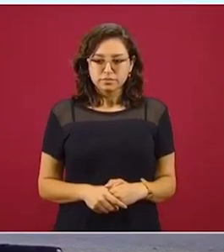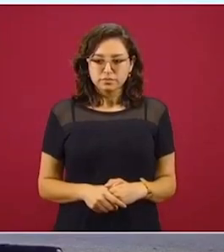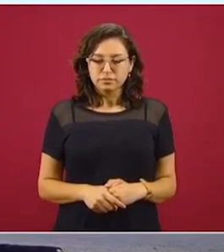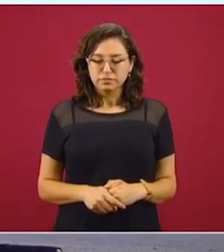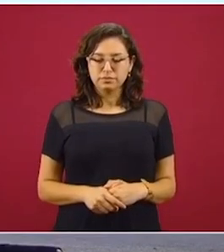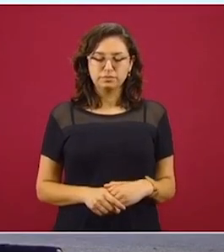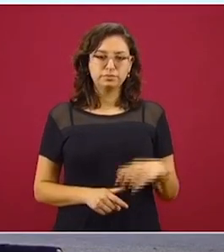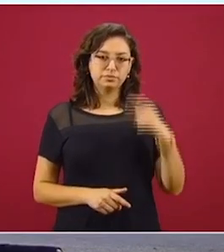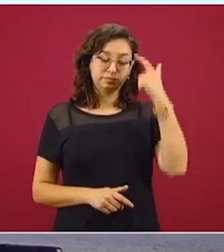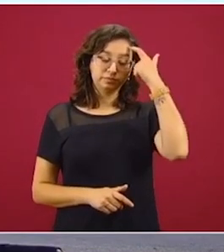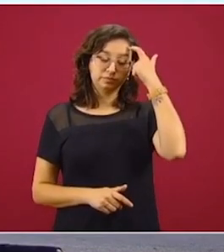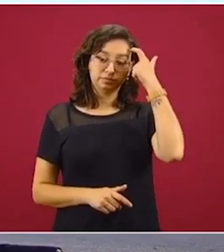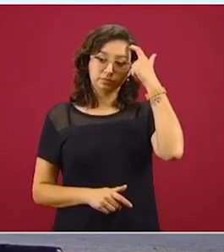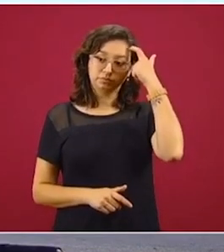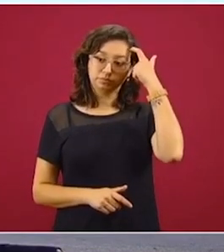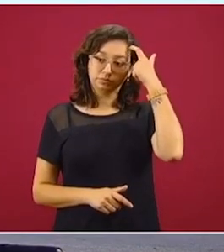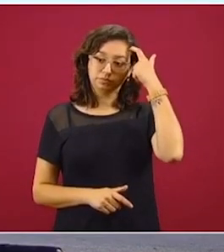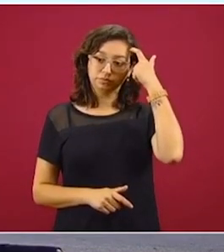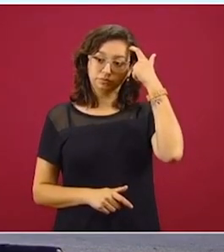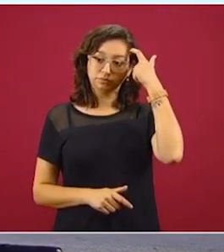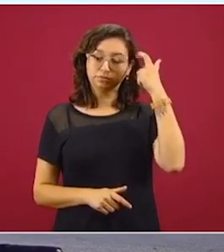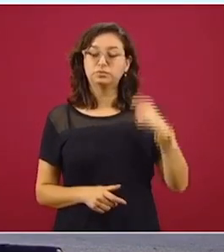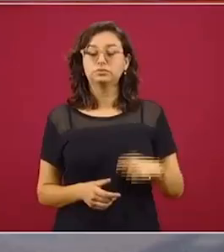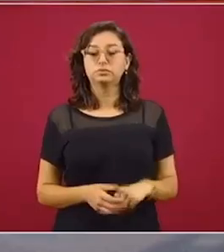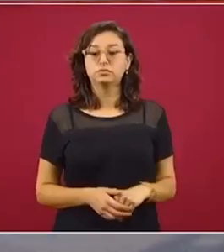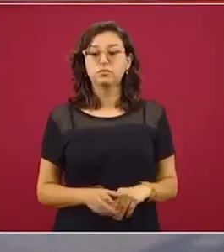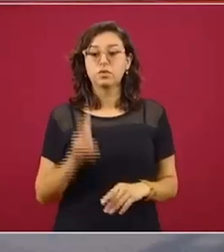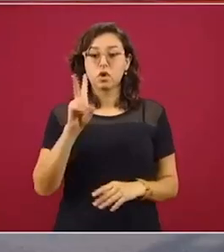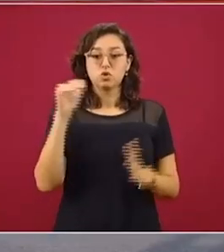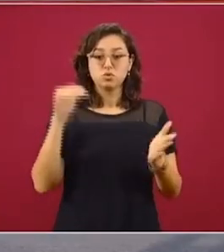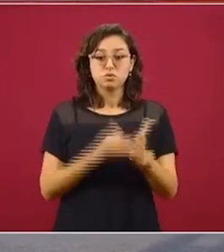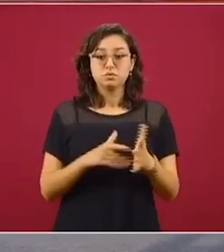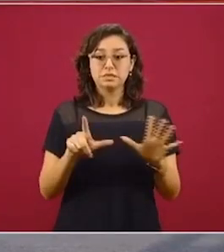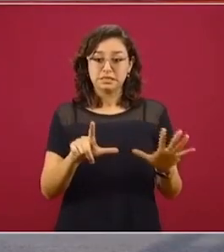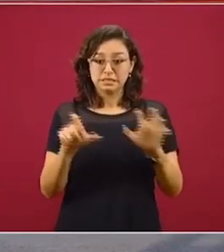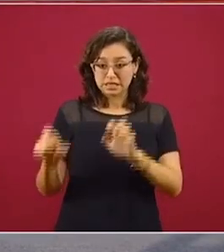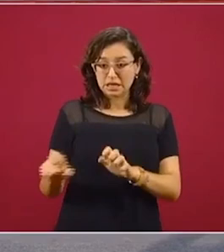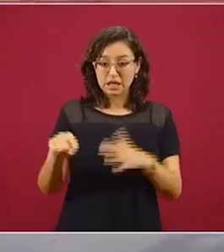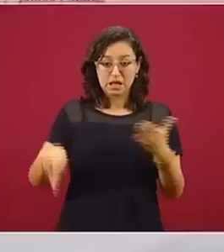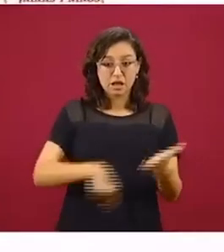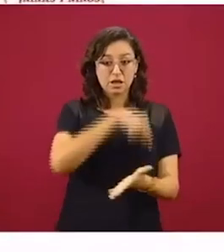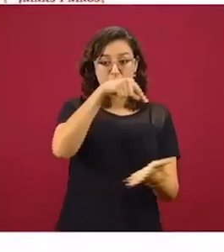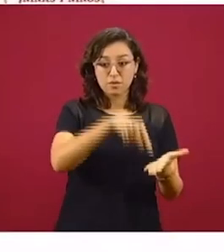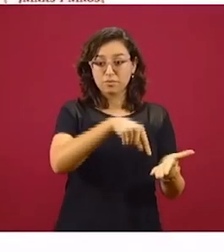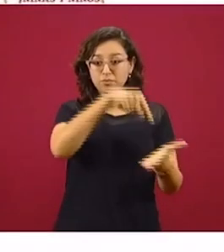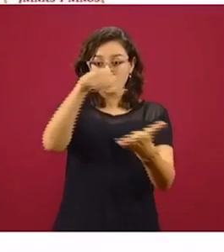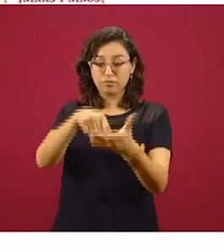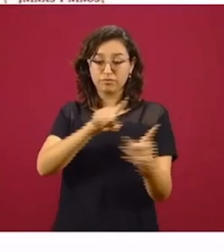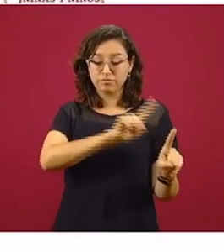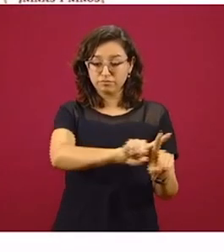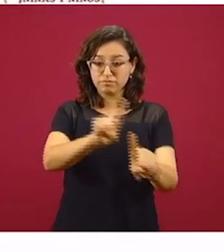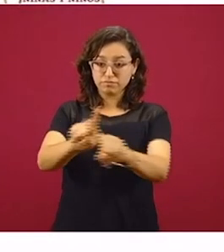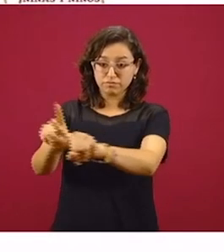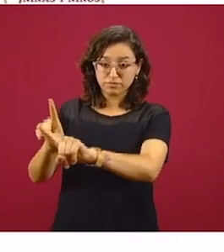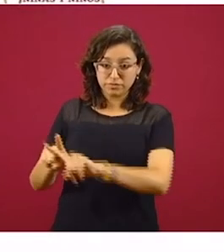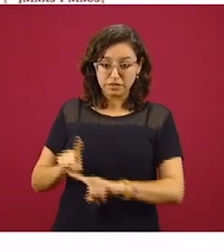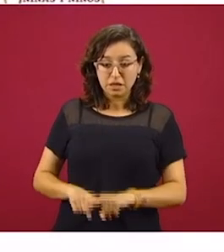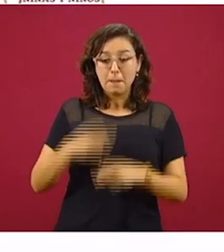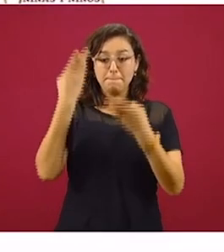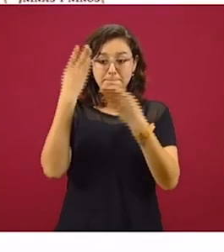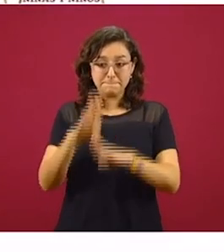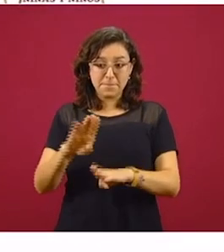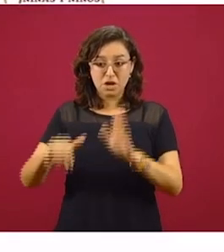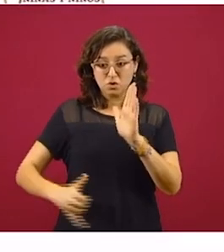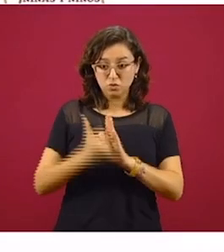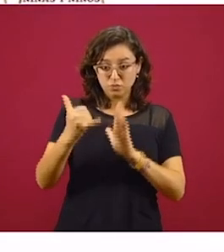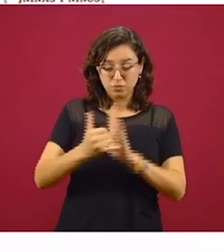En estas dos mil setecientas localidades que tendrán una sucursal como la que ya